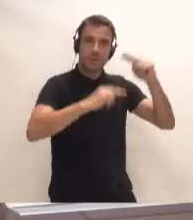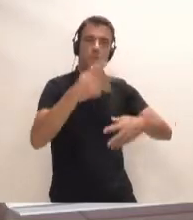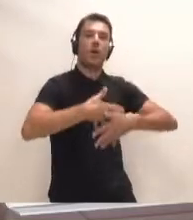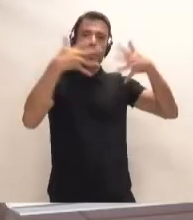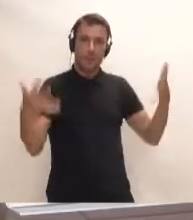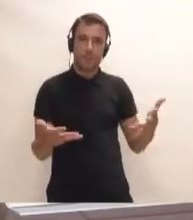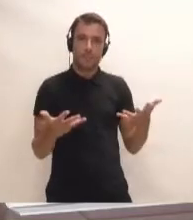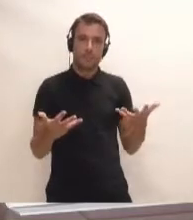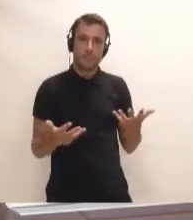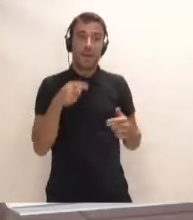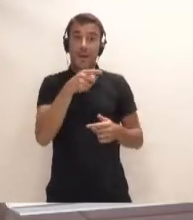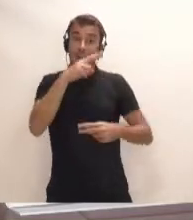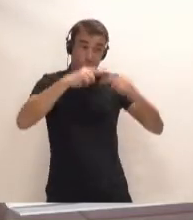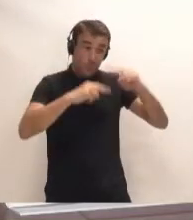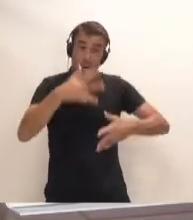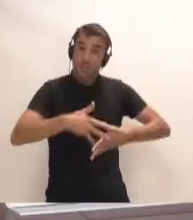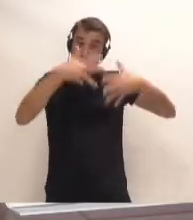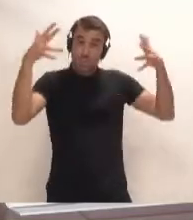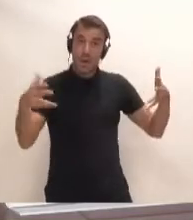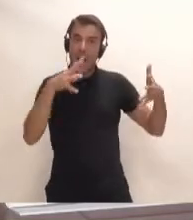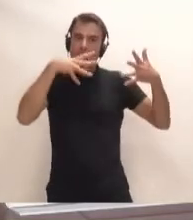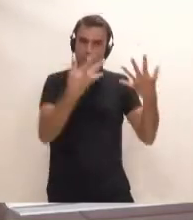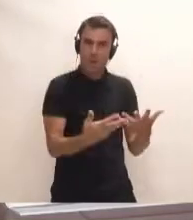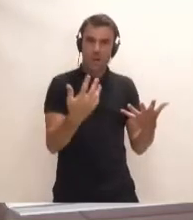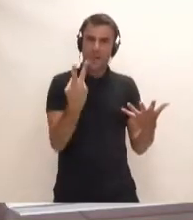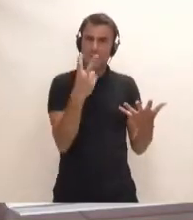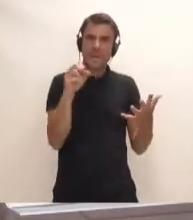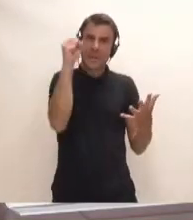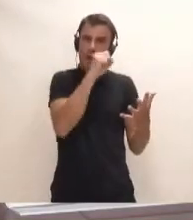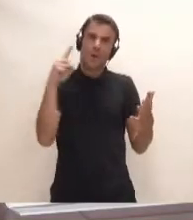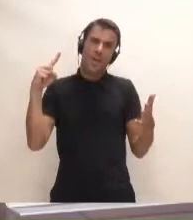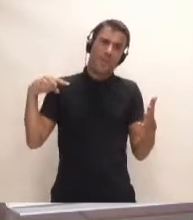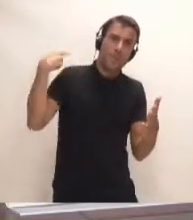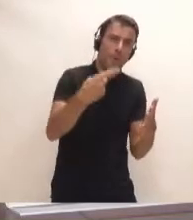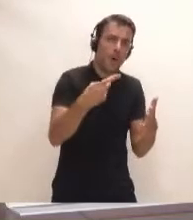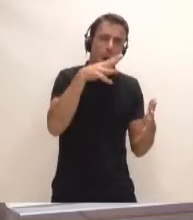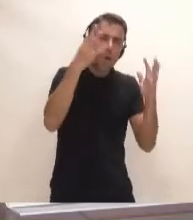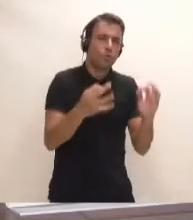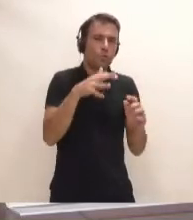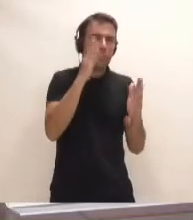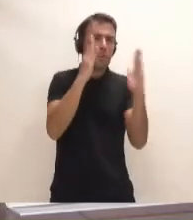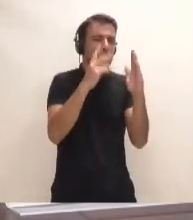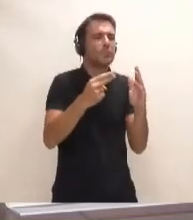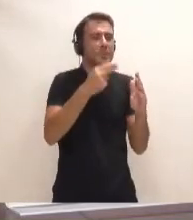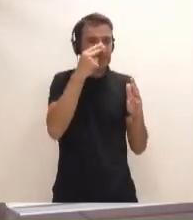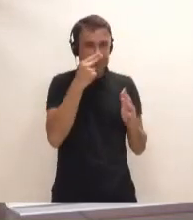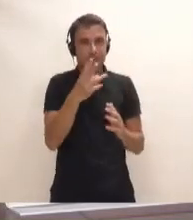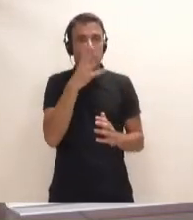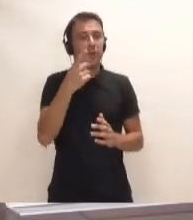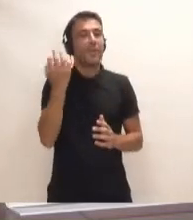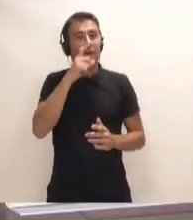además esta macroestructura llega ahora, después de 20 años, en un momento muy interesante, porque hay que recordar